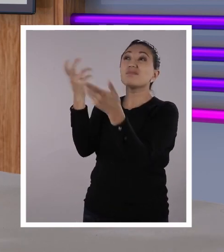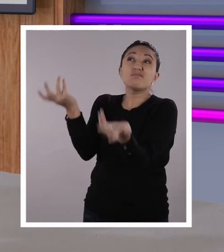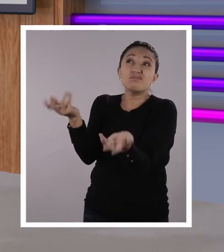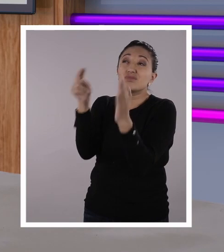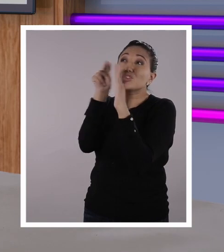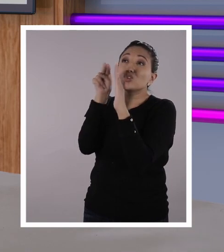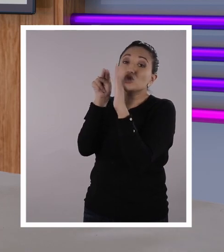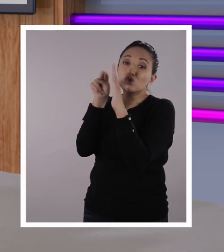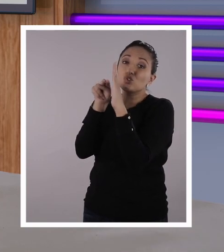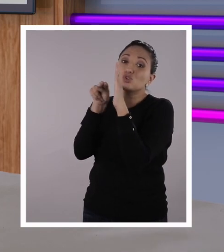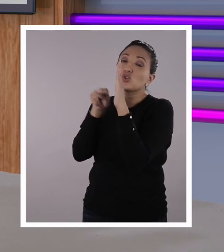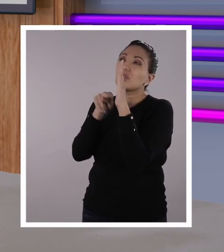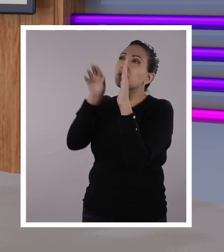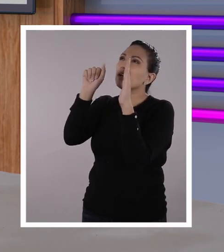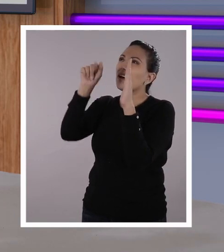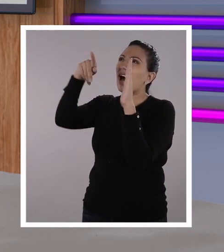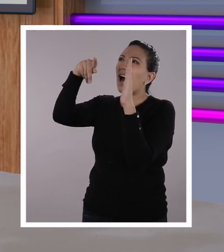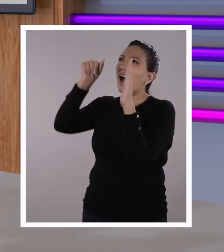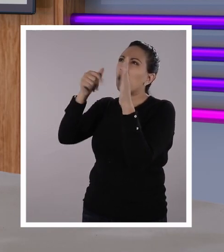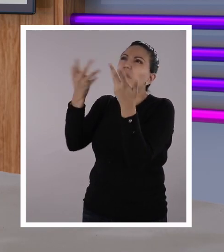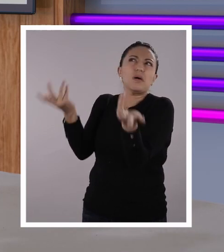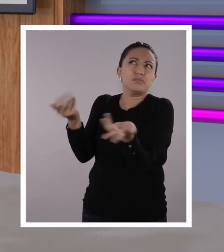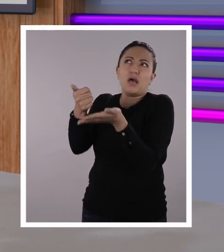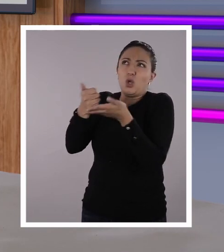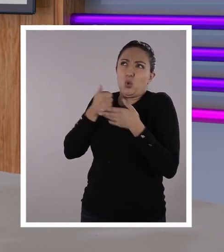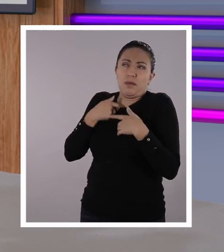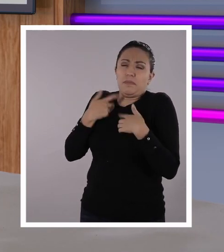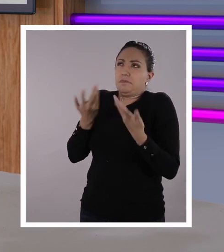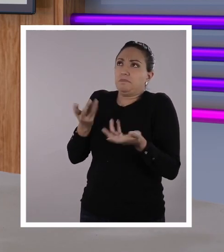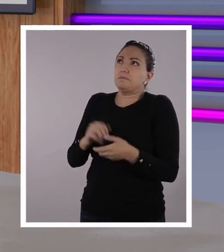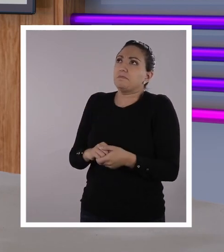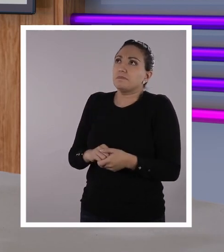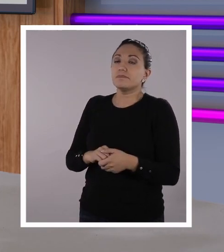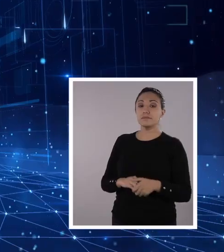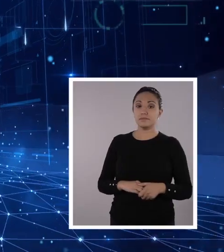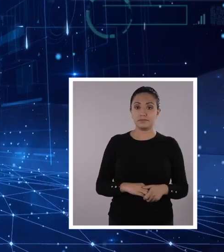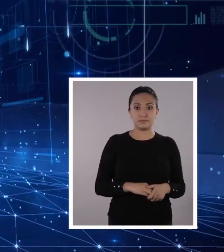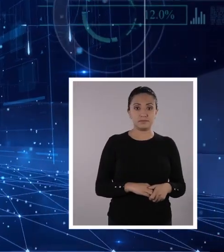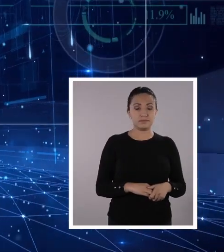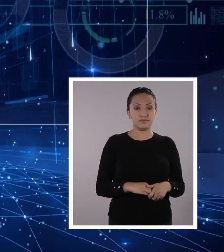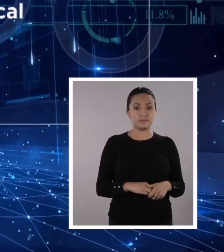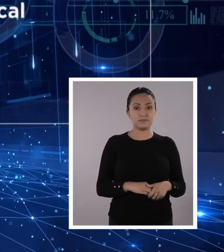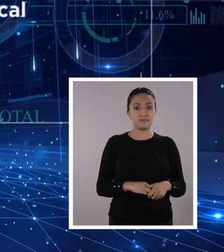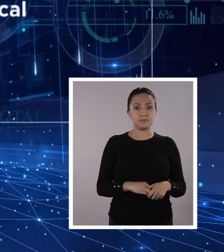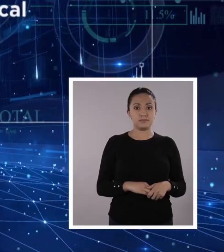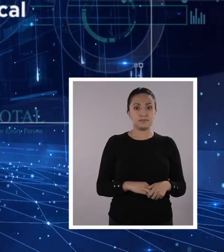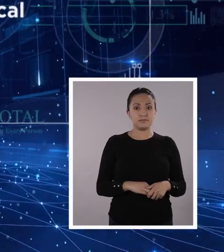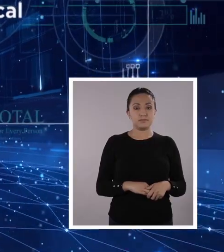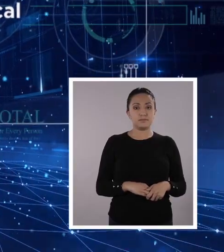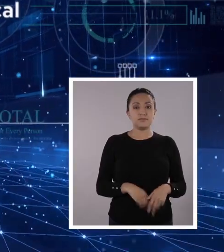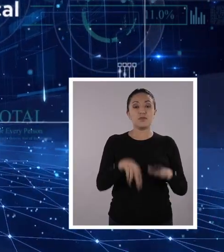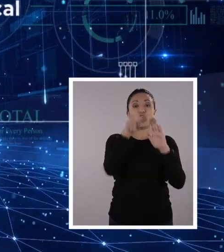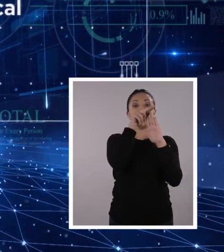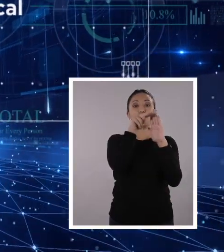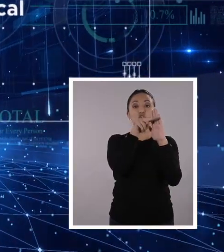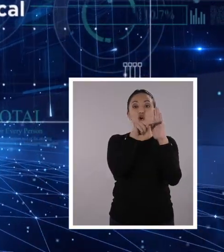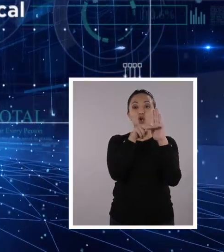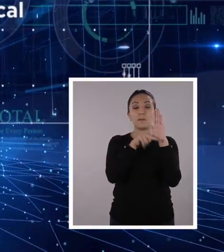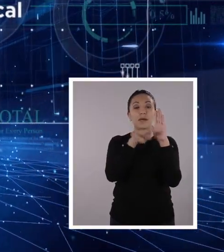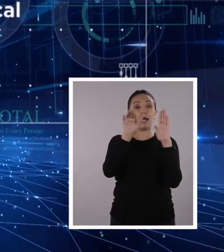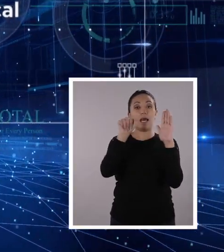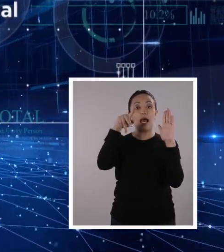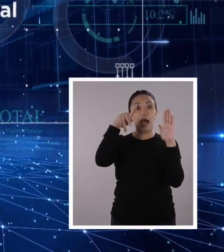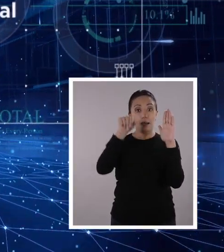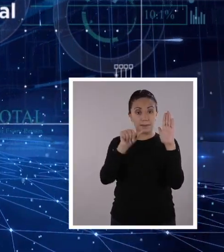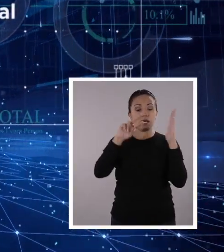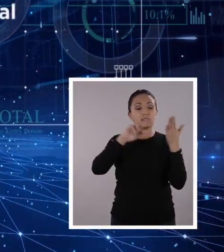las... Normas APA. ¿Me ayudas con la definición de las normas APA? Las normas APA son estándares creados